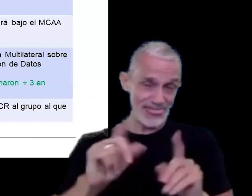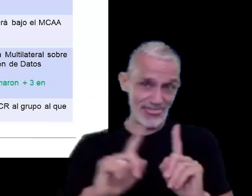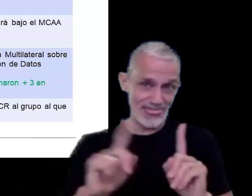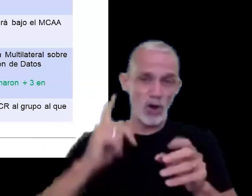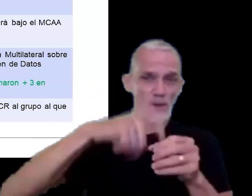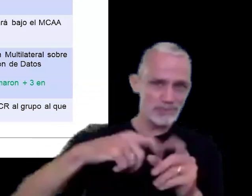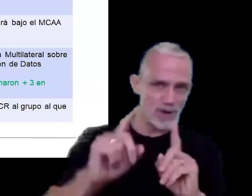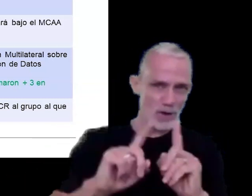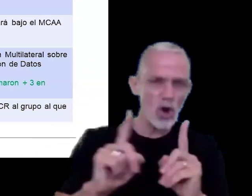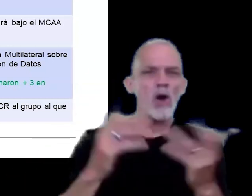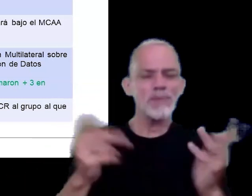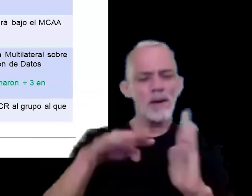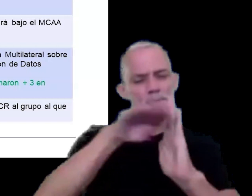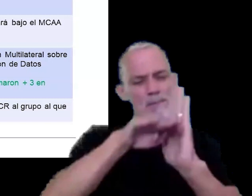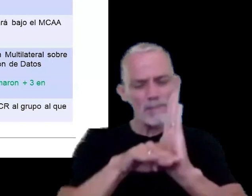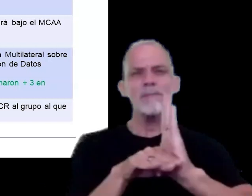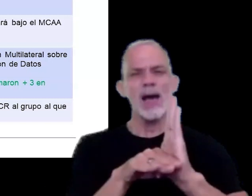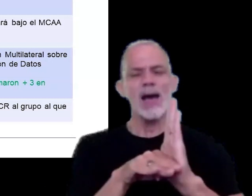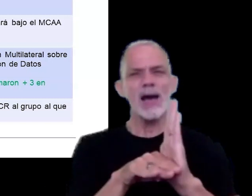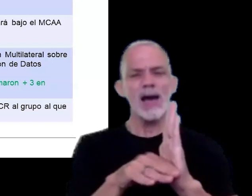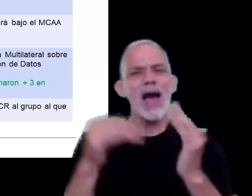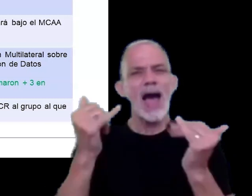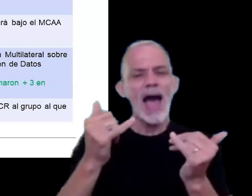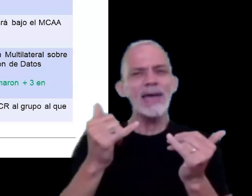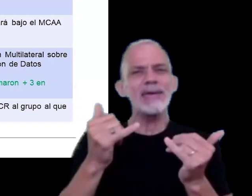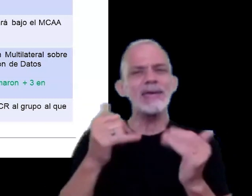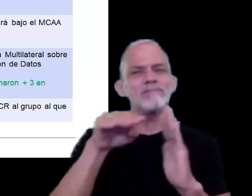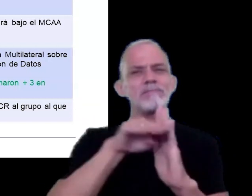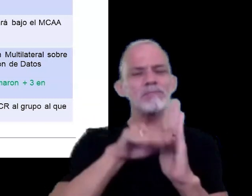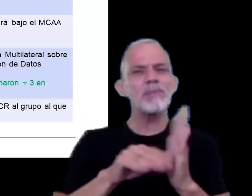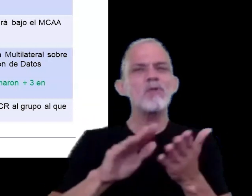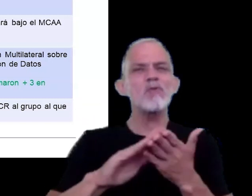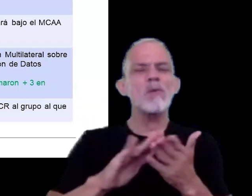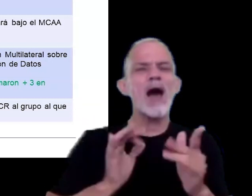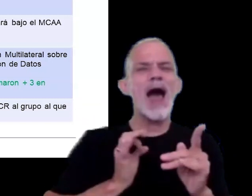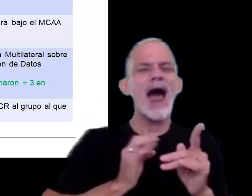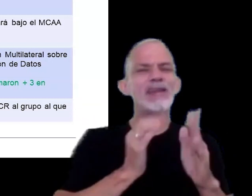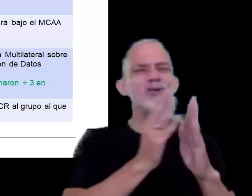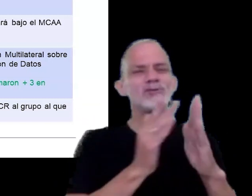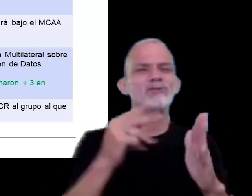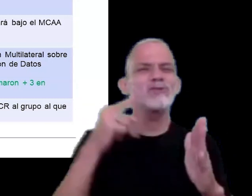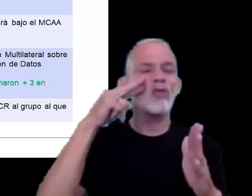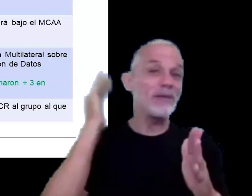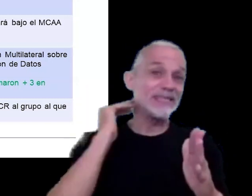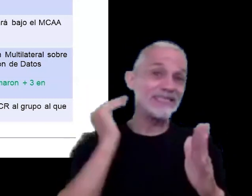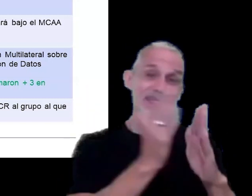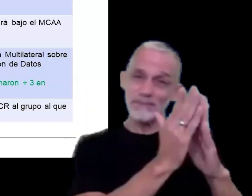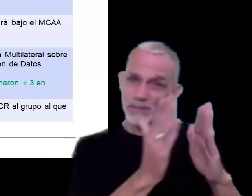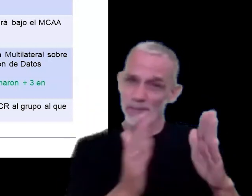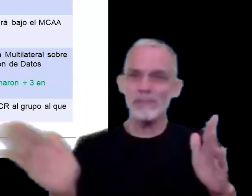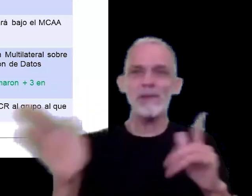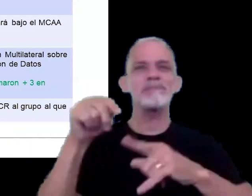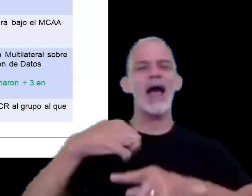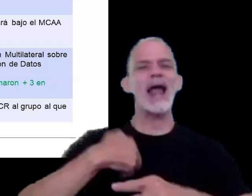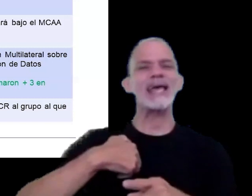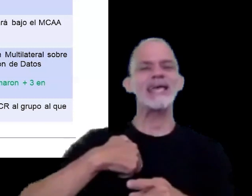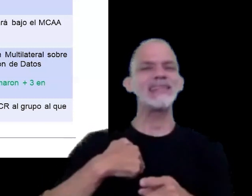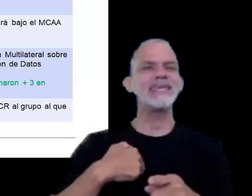normativa fueron adoptándose en los años posteriores en Argentina se adoptó para el